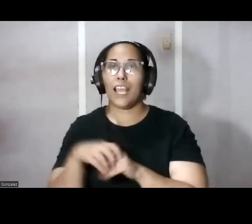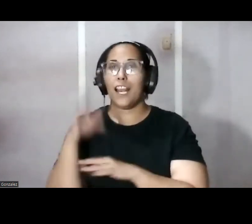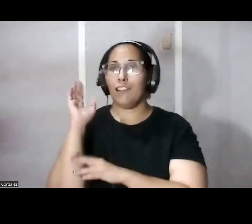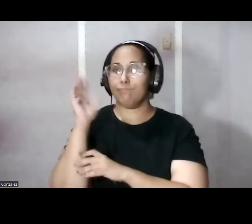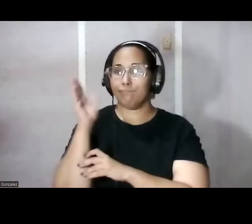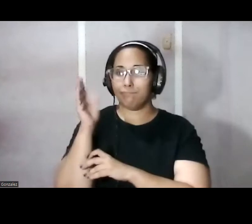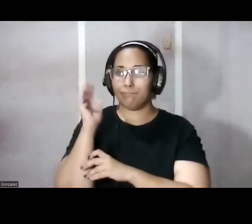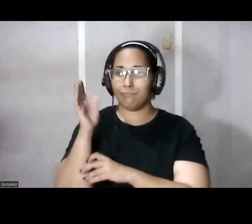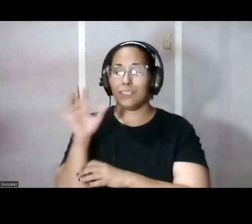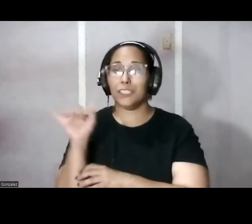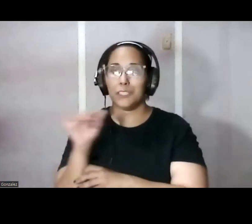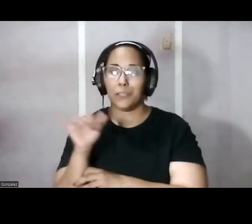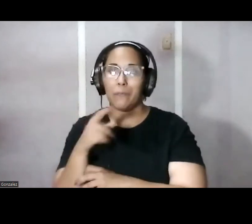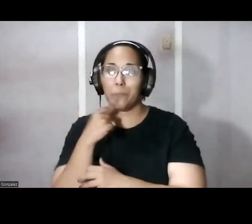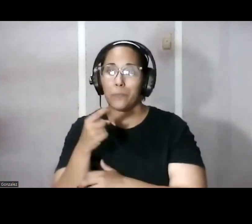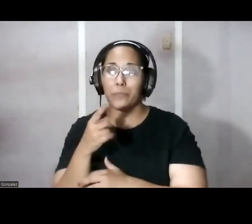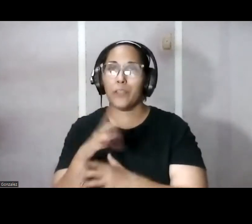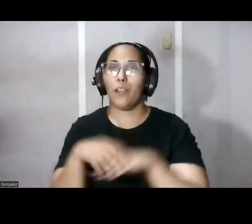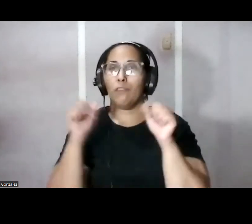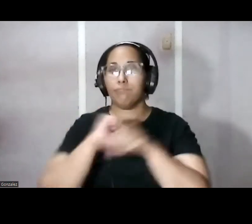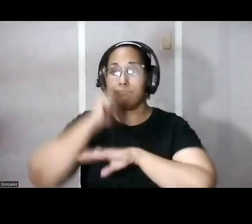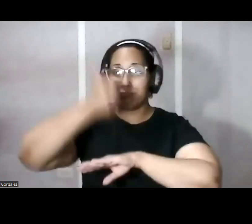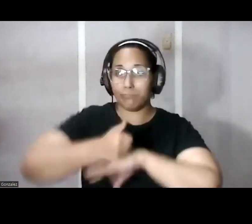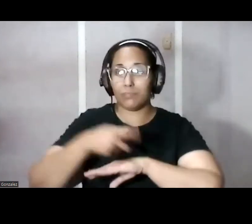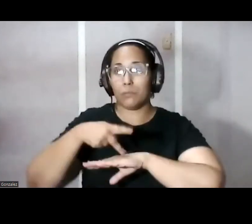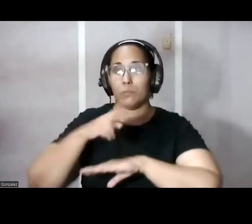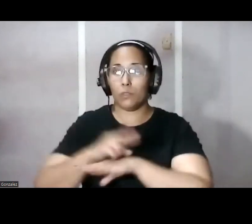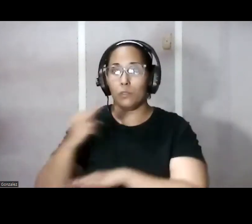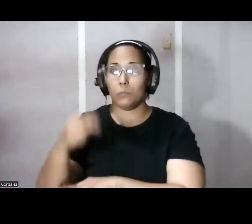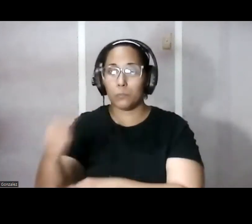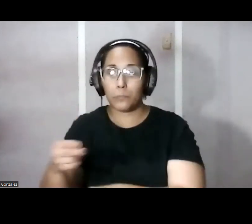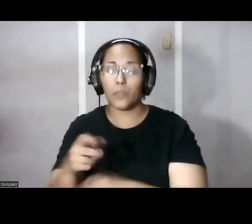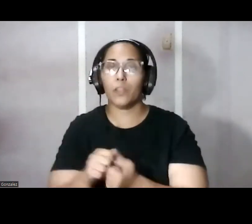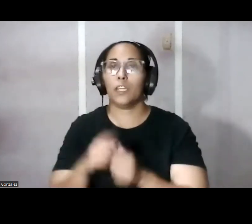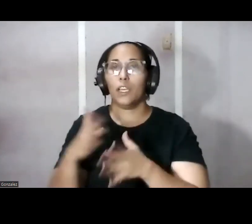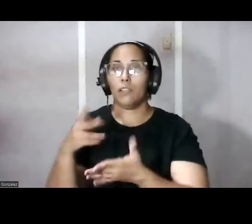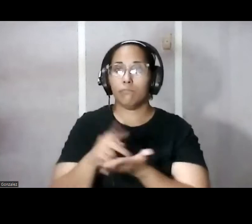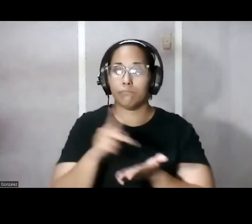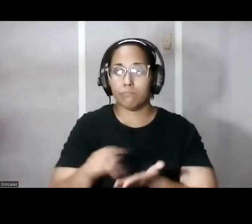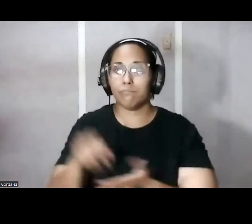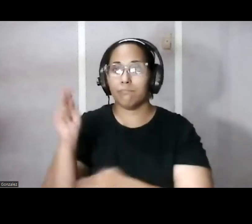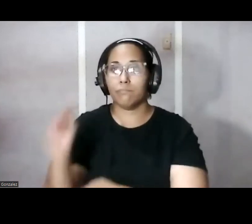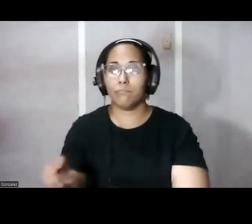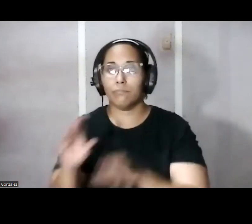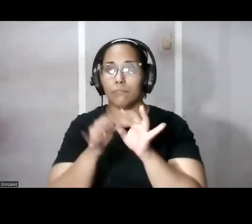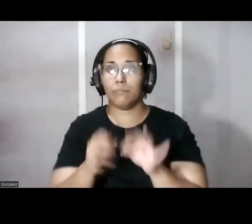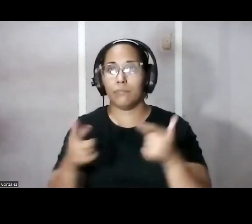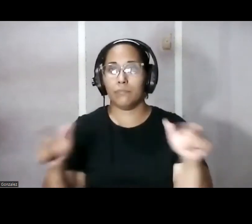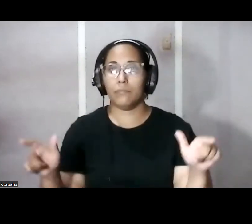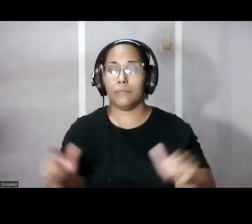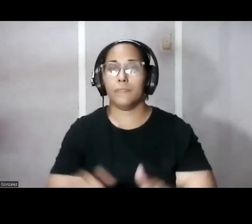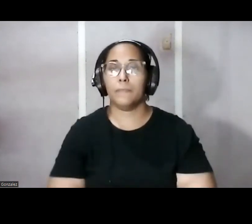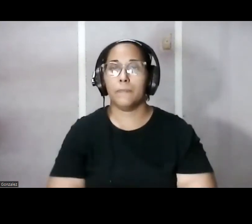y como mencioné anteriormente a la Fundación Puerto Riqueña de las Humanidades que nos oficia a Naina como intérprete de señas